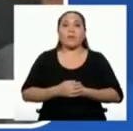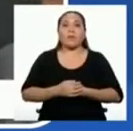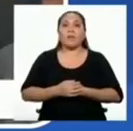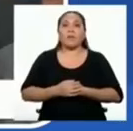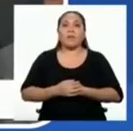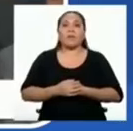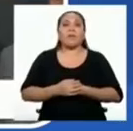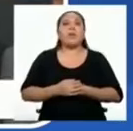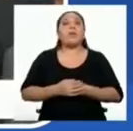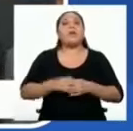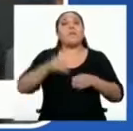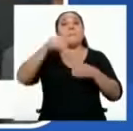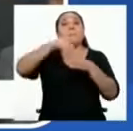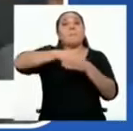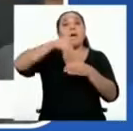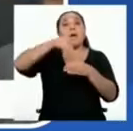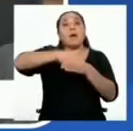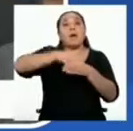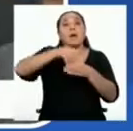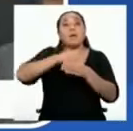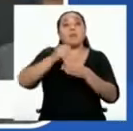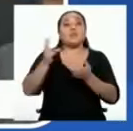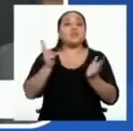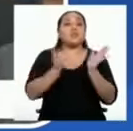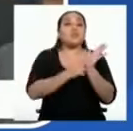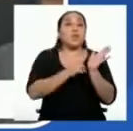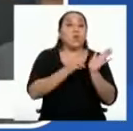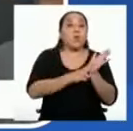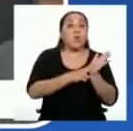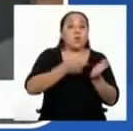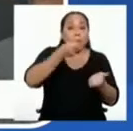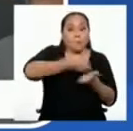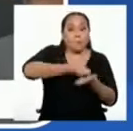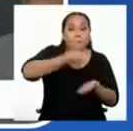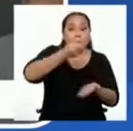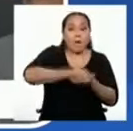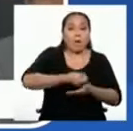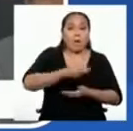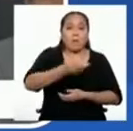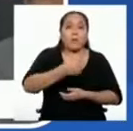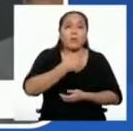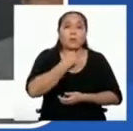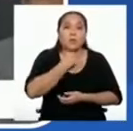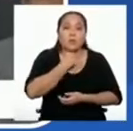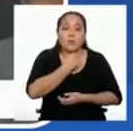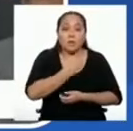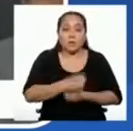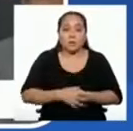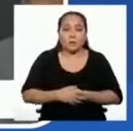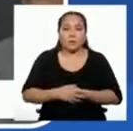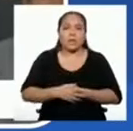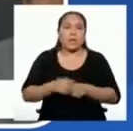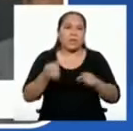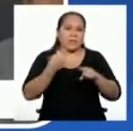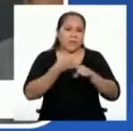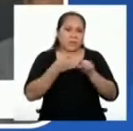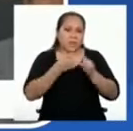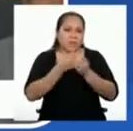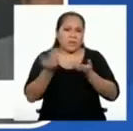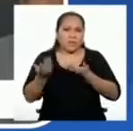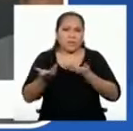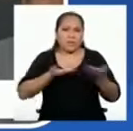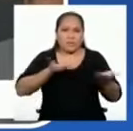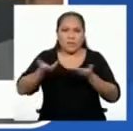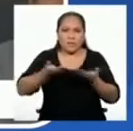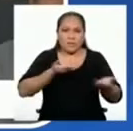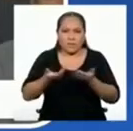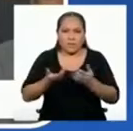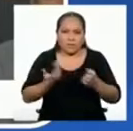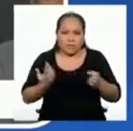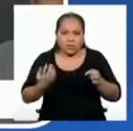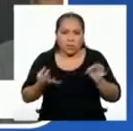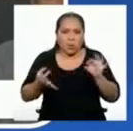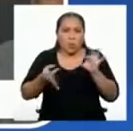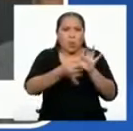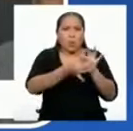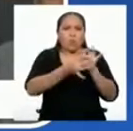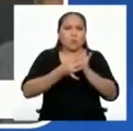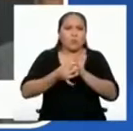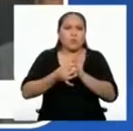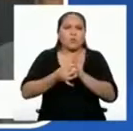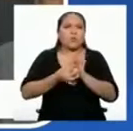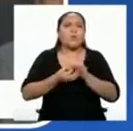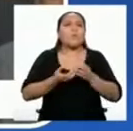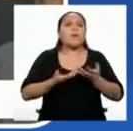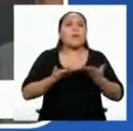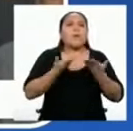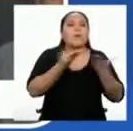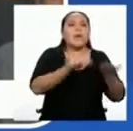Entidades financieras, seguros y pensiones, así como los servicios complementarios y conexos que garanticen